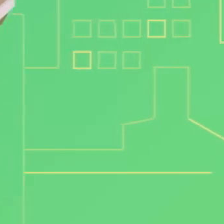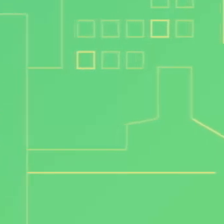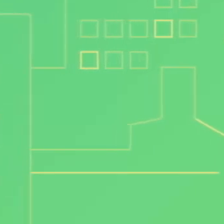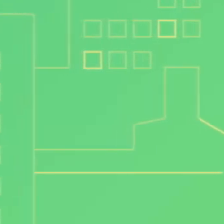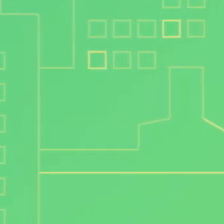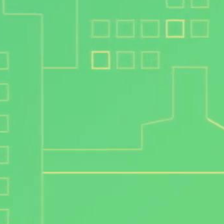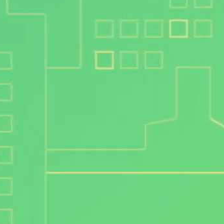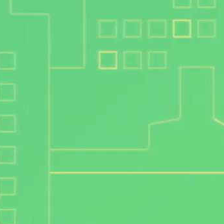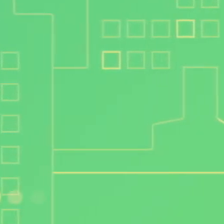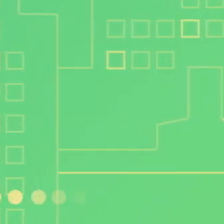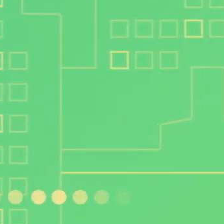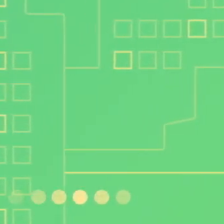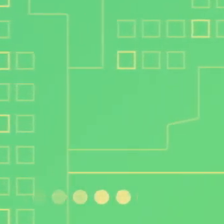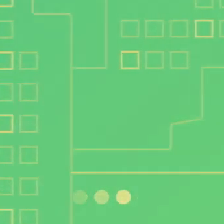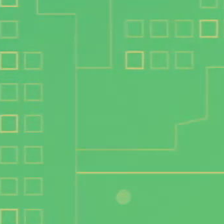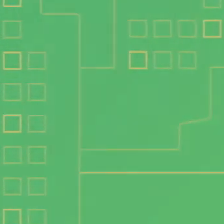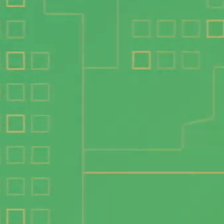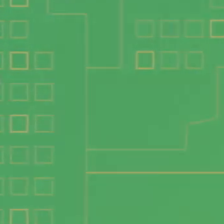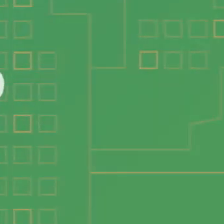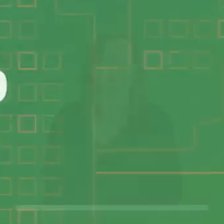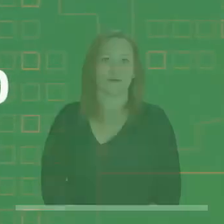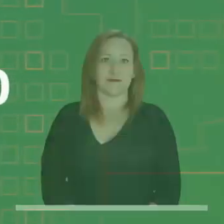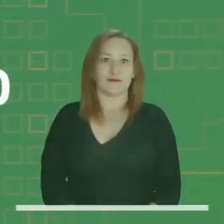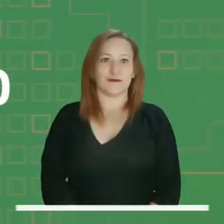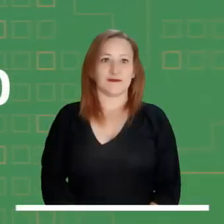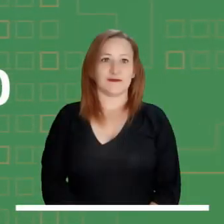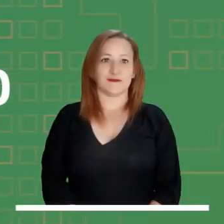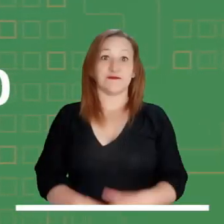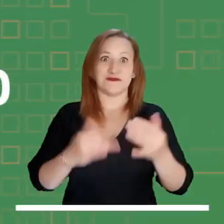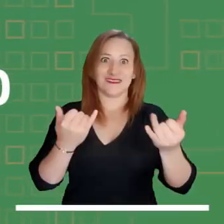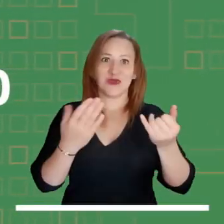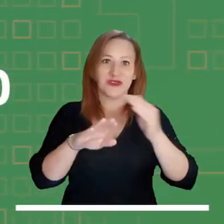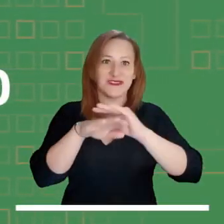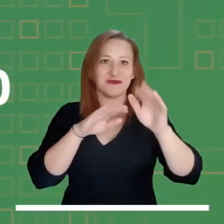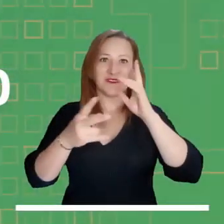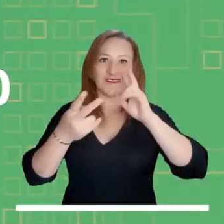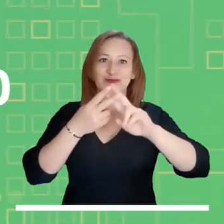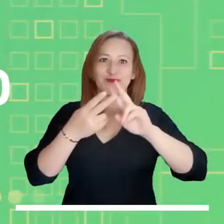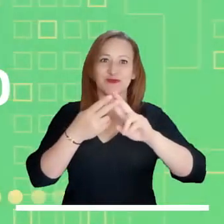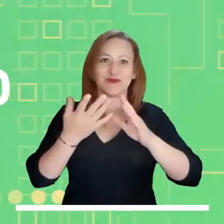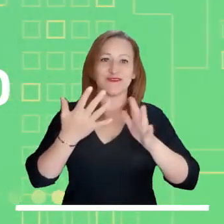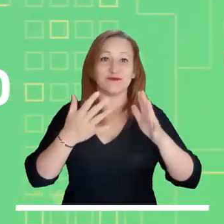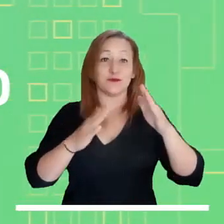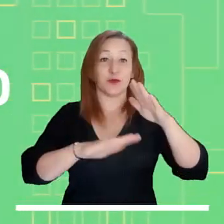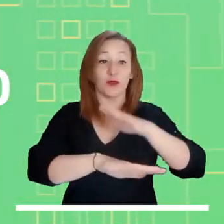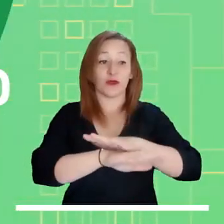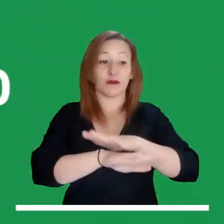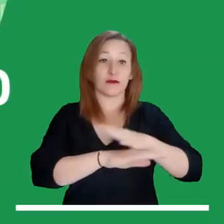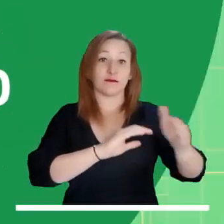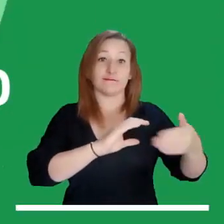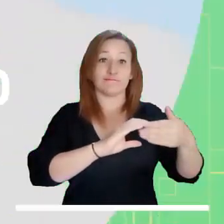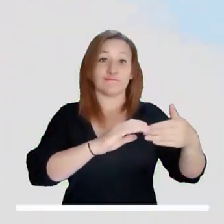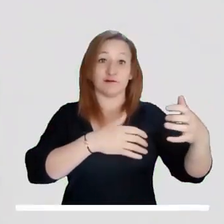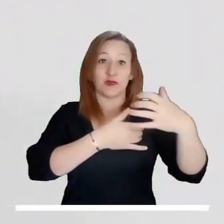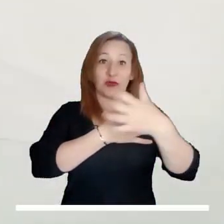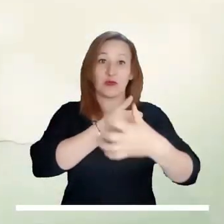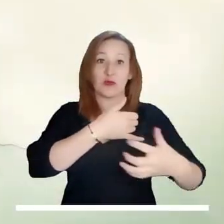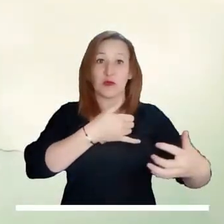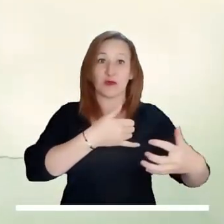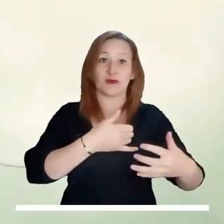A continuación, los invitamos a conocer las condiciones meteorológicas de la tarde en cada una de las regiones del país.